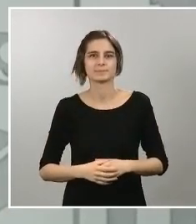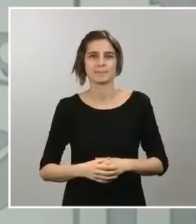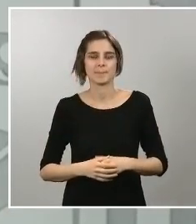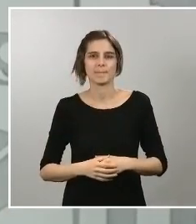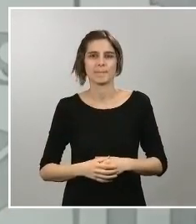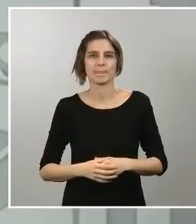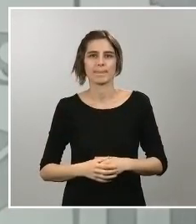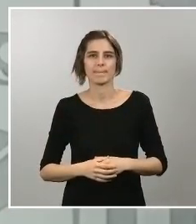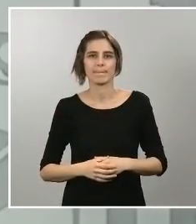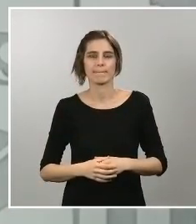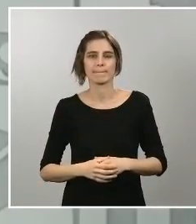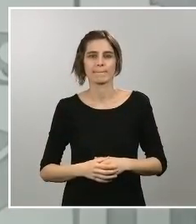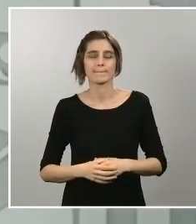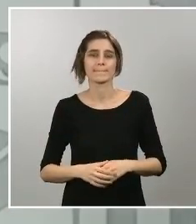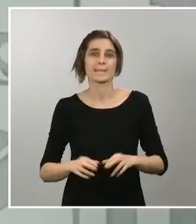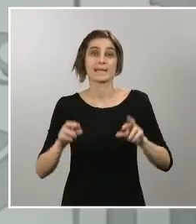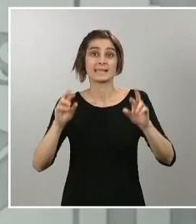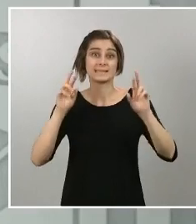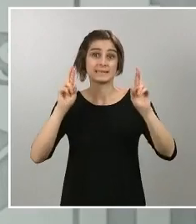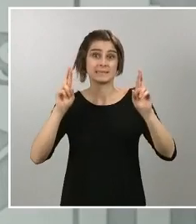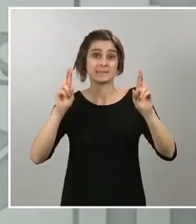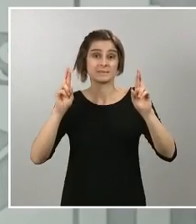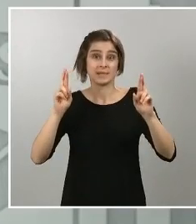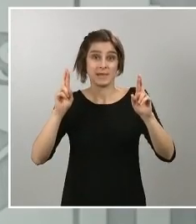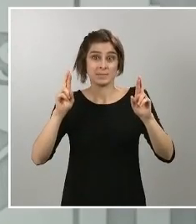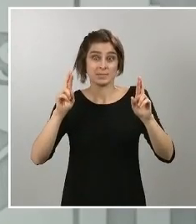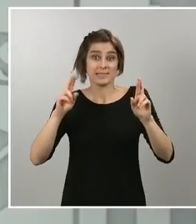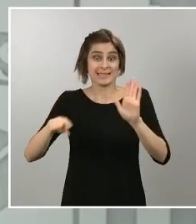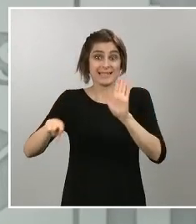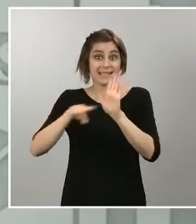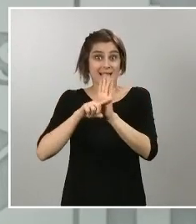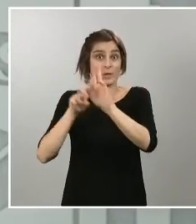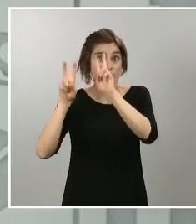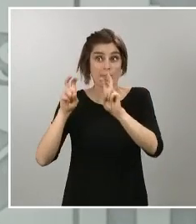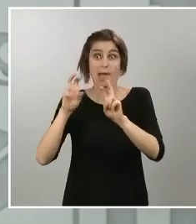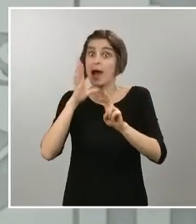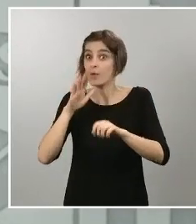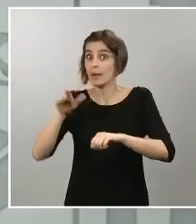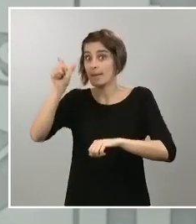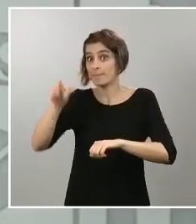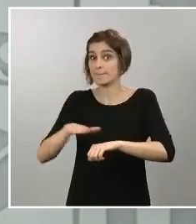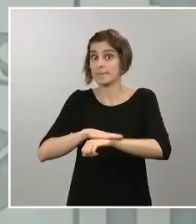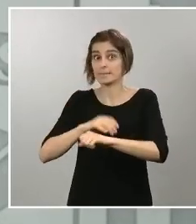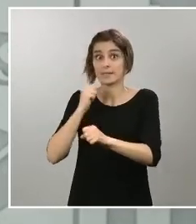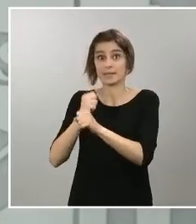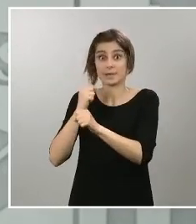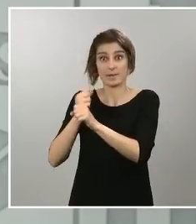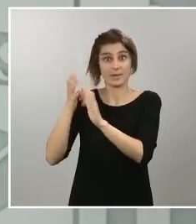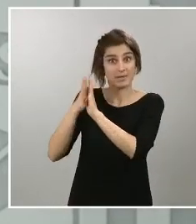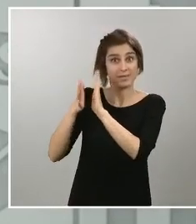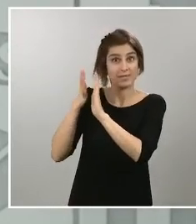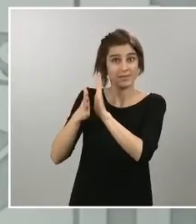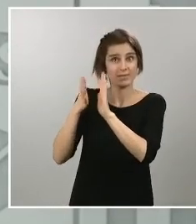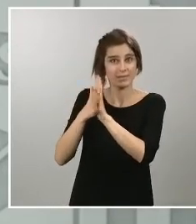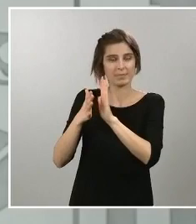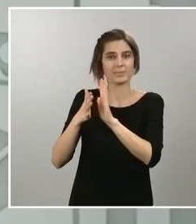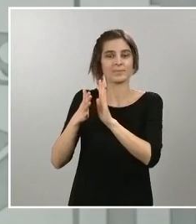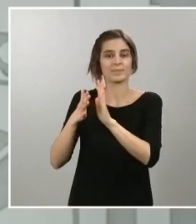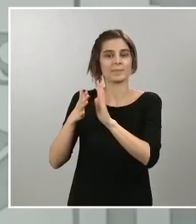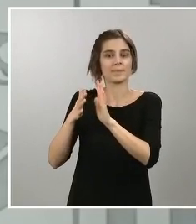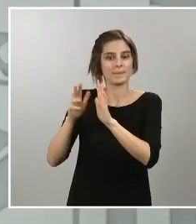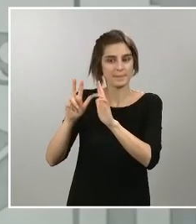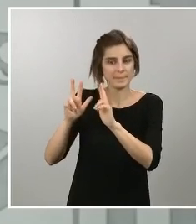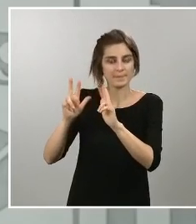explicará la ministra de Trabajo permita reducir la movilidad a niveles equivalentes a los que se producen